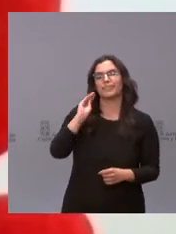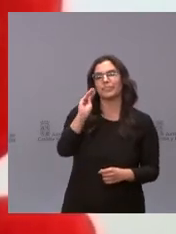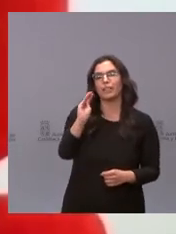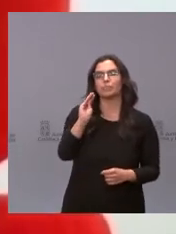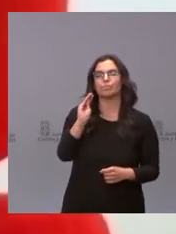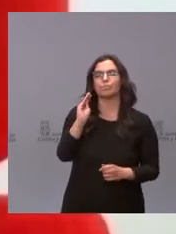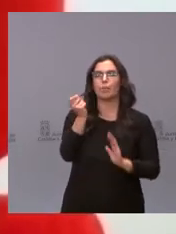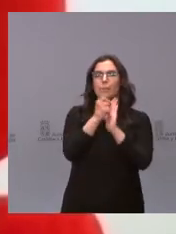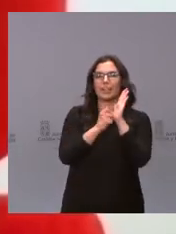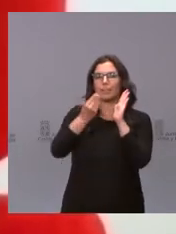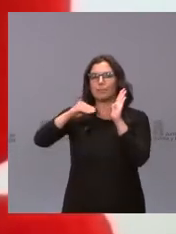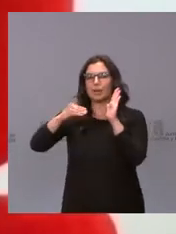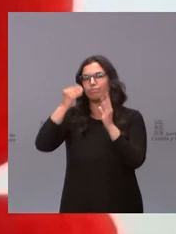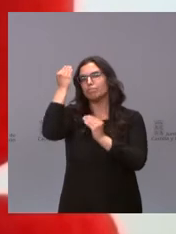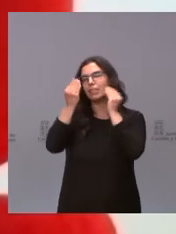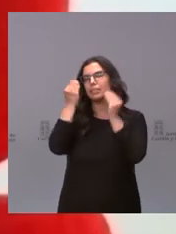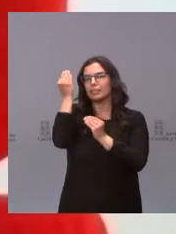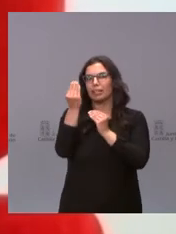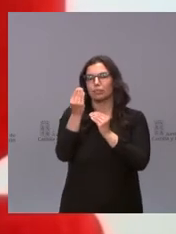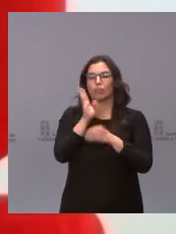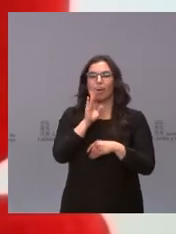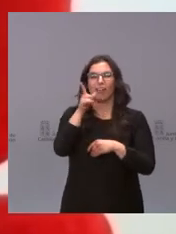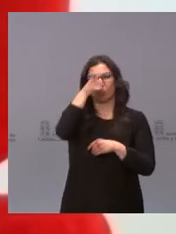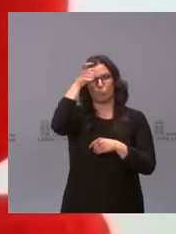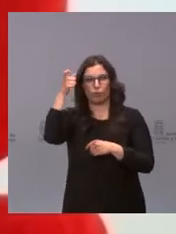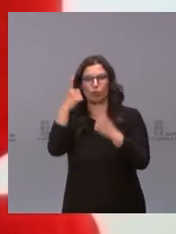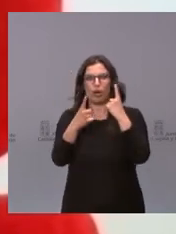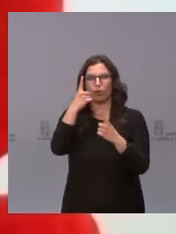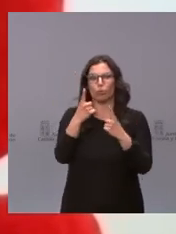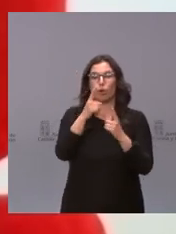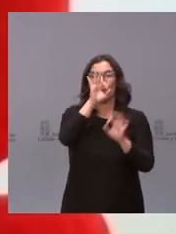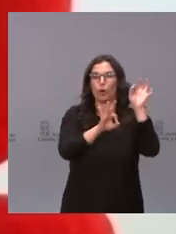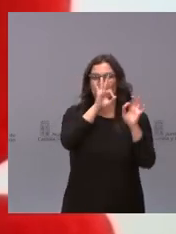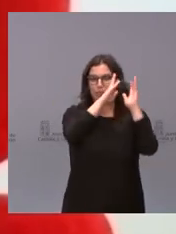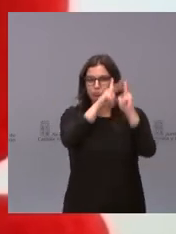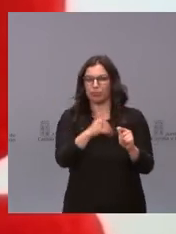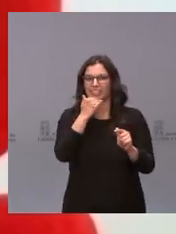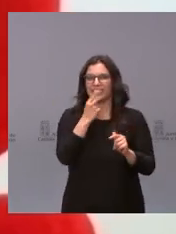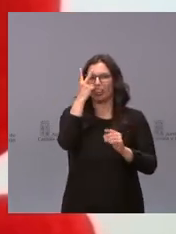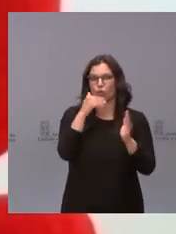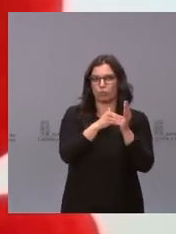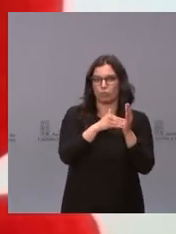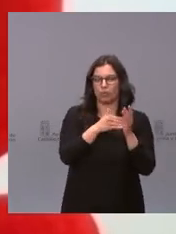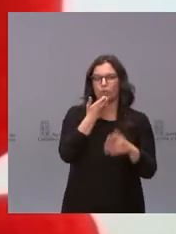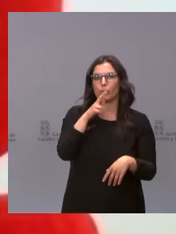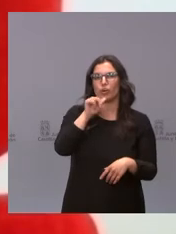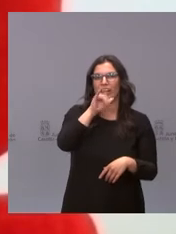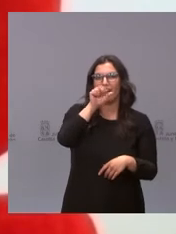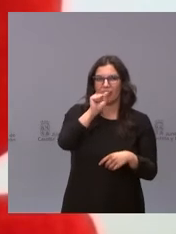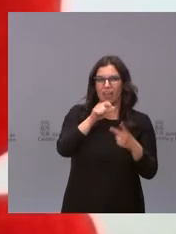adicionales se barajan para esos municipios que ha comentado usted, que tienen casi 2.000 de incidencia acumulada, como Riace y Cervera?